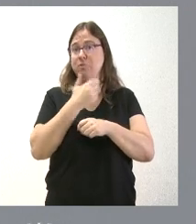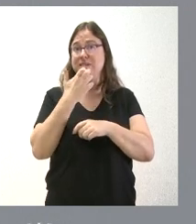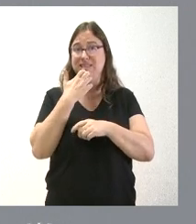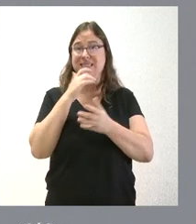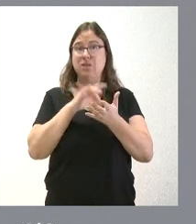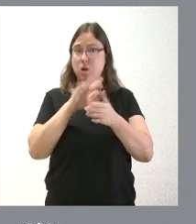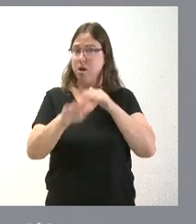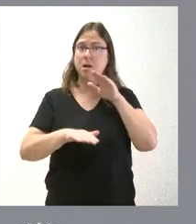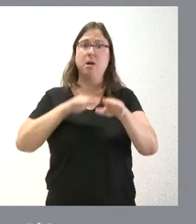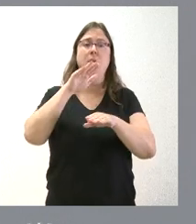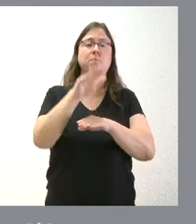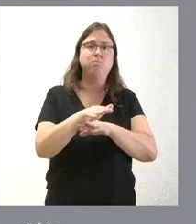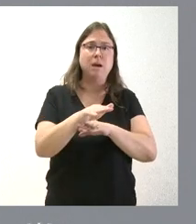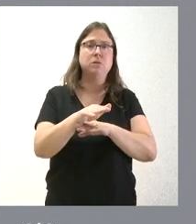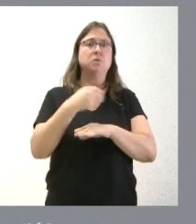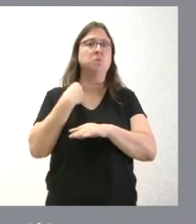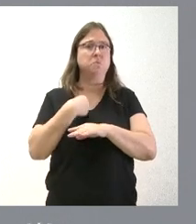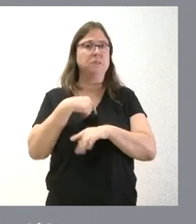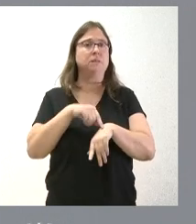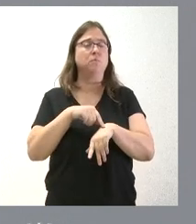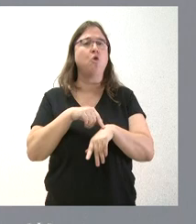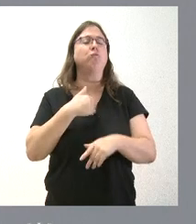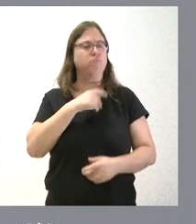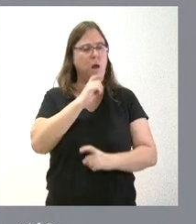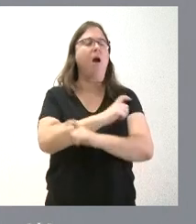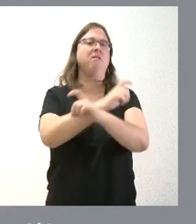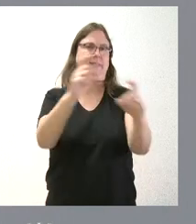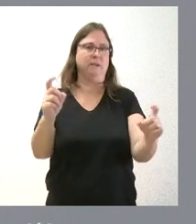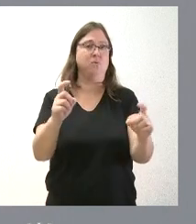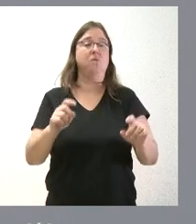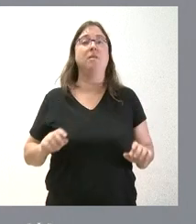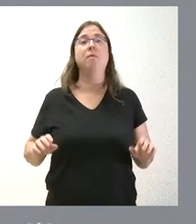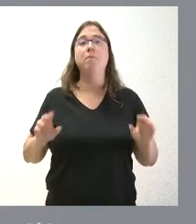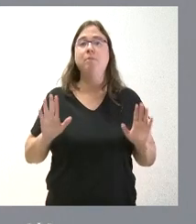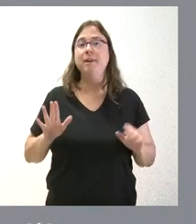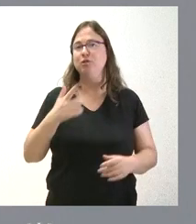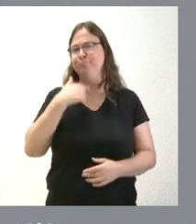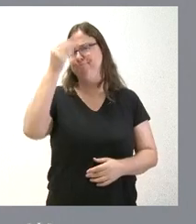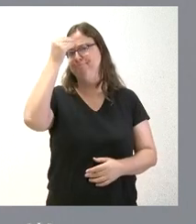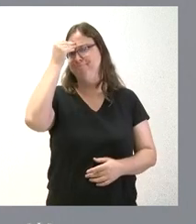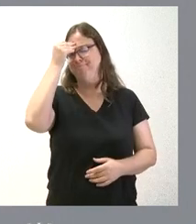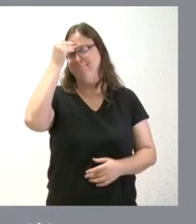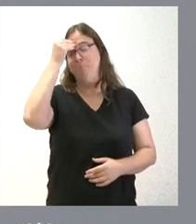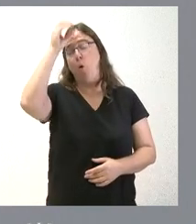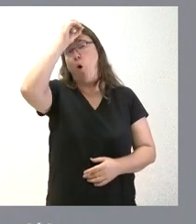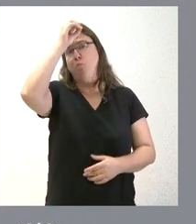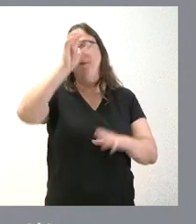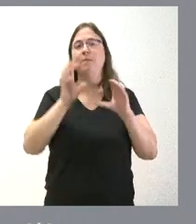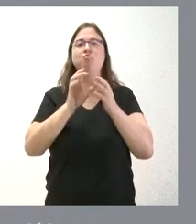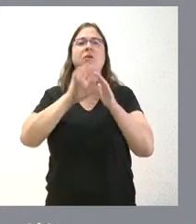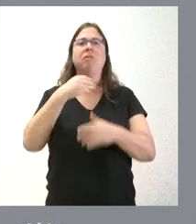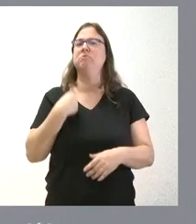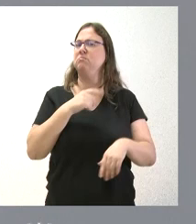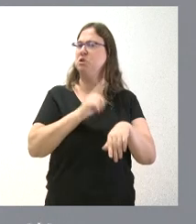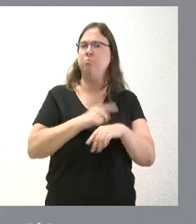pasos que dar en ese aspecto les iremos informando, pero esto entendemos también desde la Junta de Castilla y León que es plenamente compatible